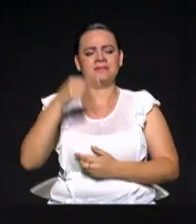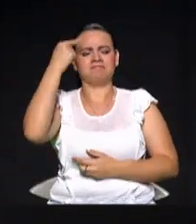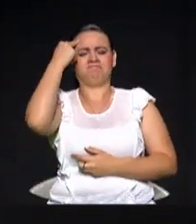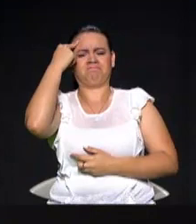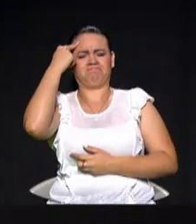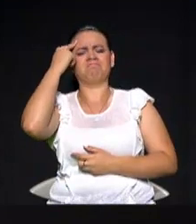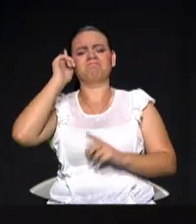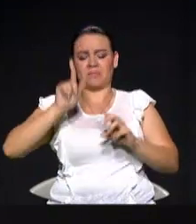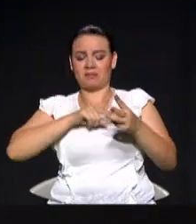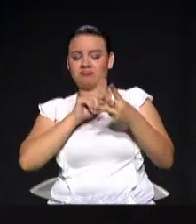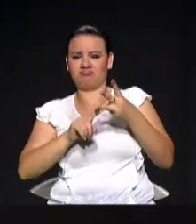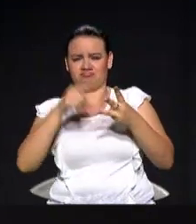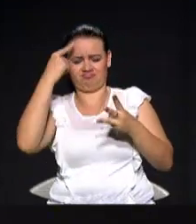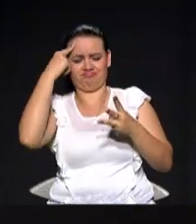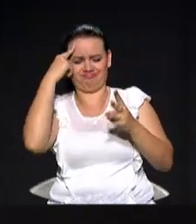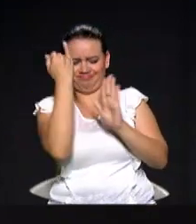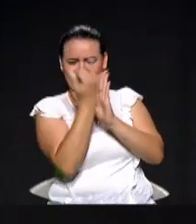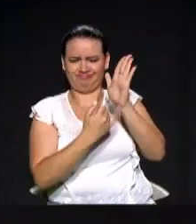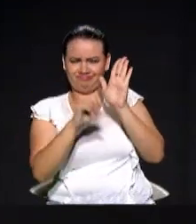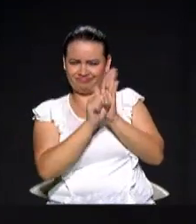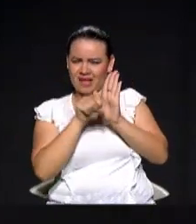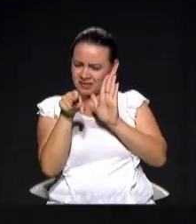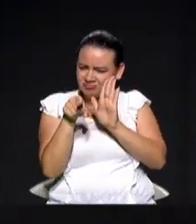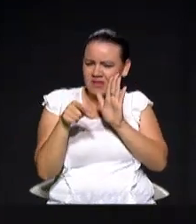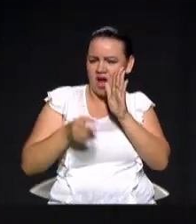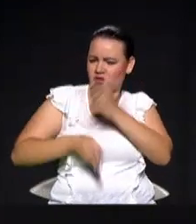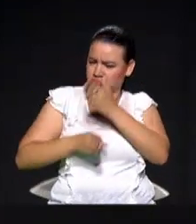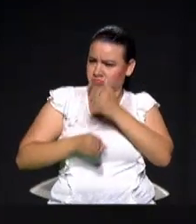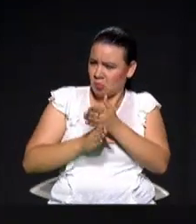que es viable, seguimos con ella.